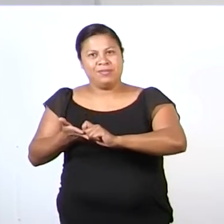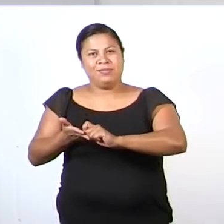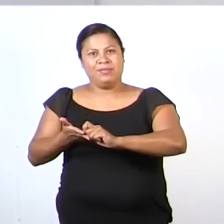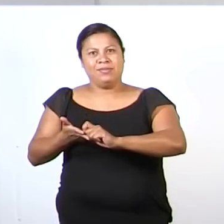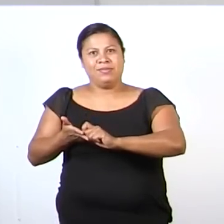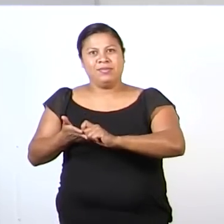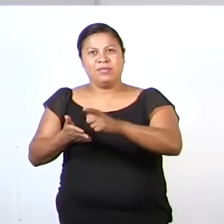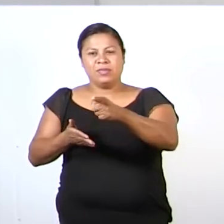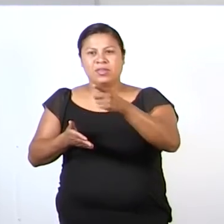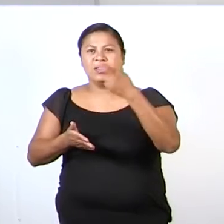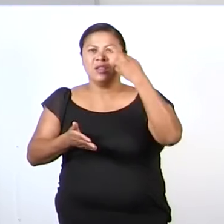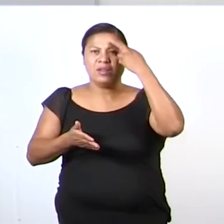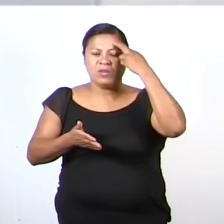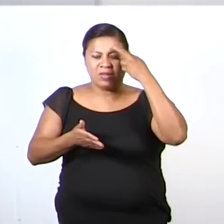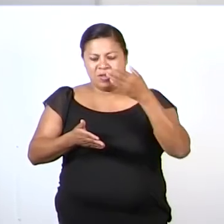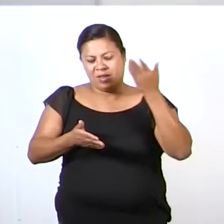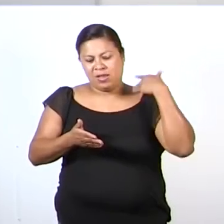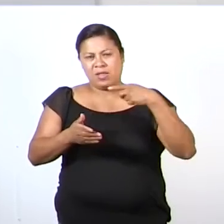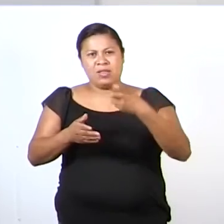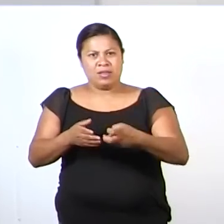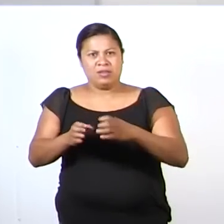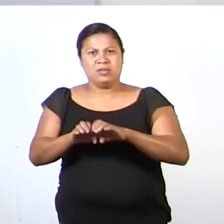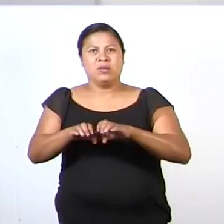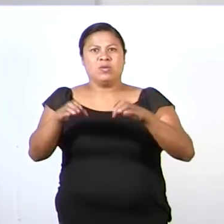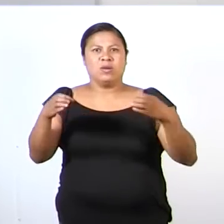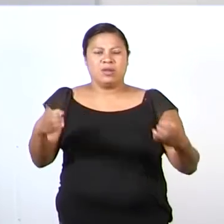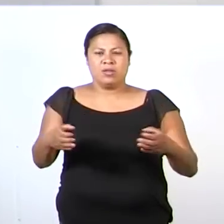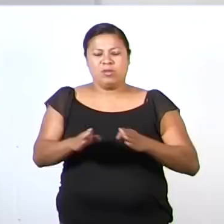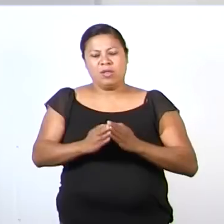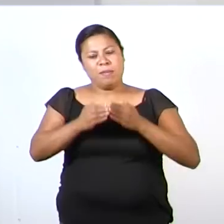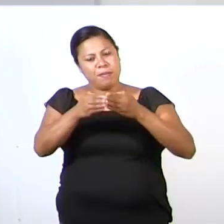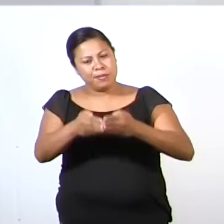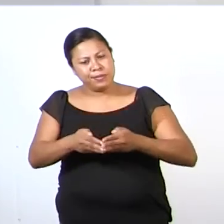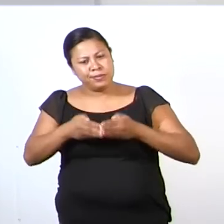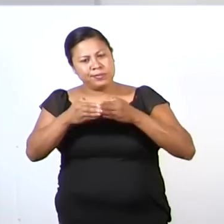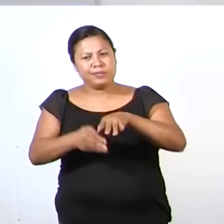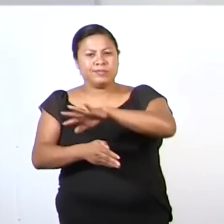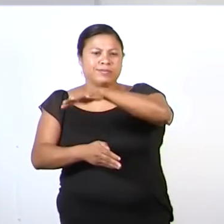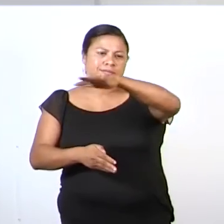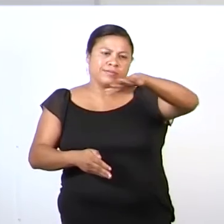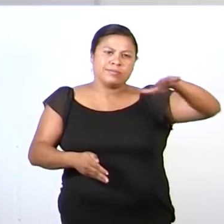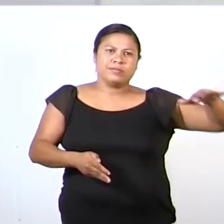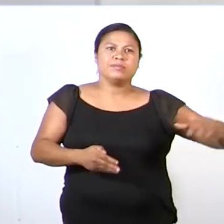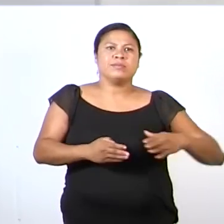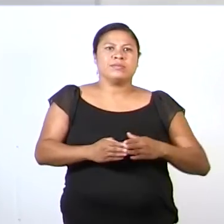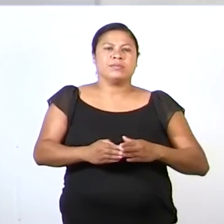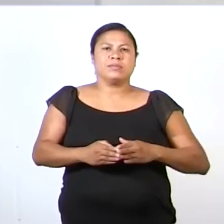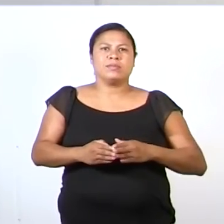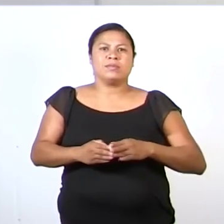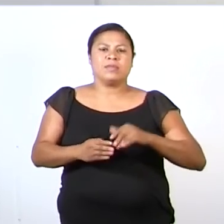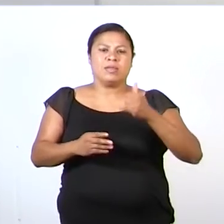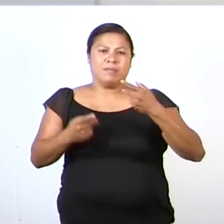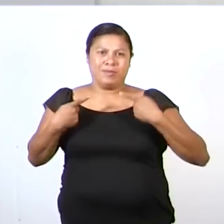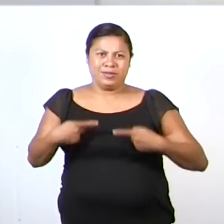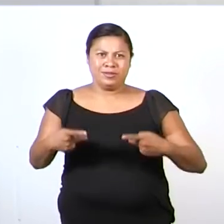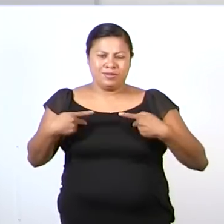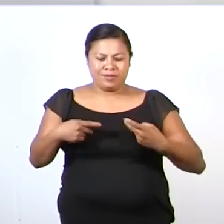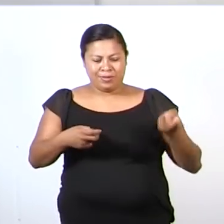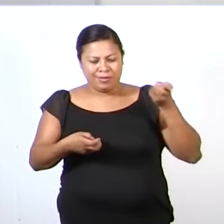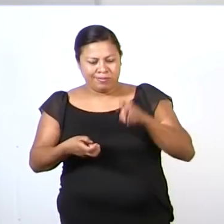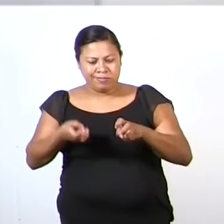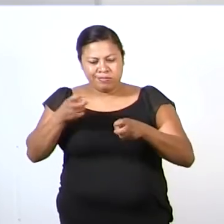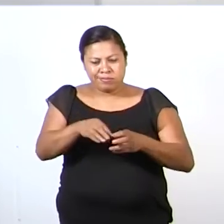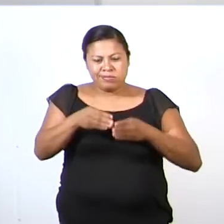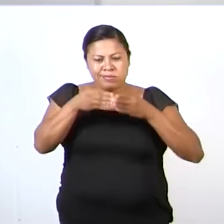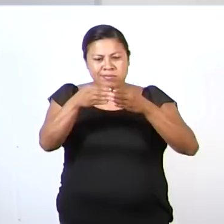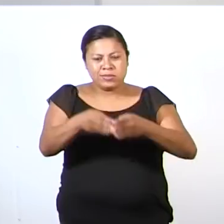Rescatando este relato del barco y los navegantes que iban en busca